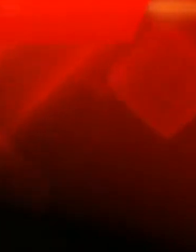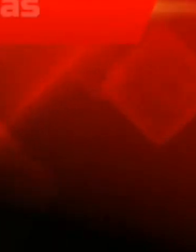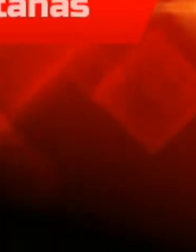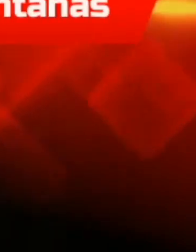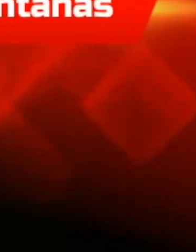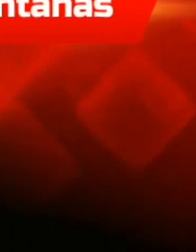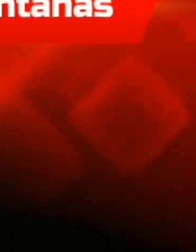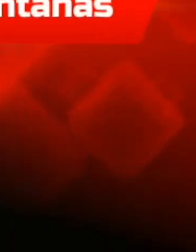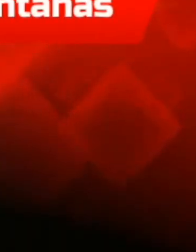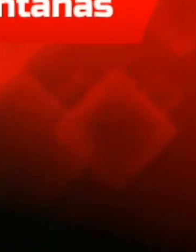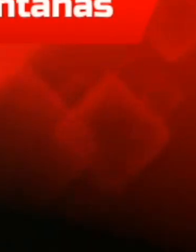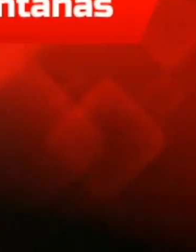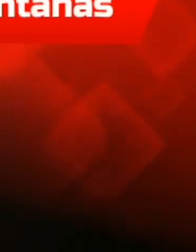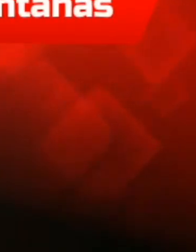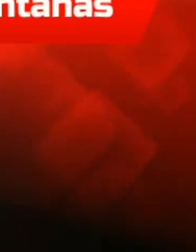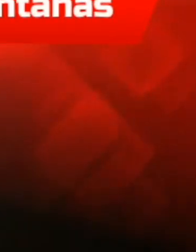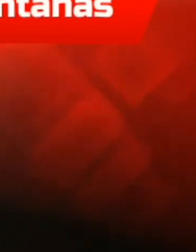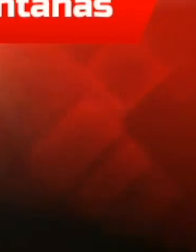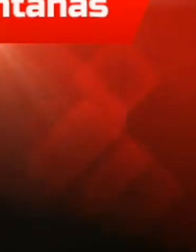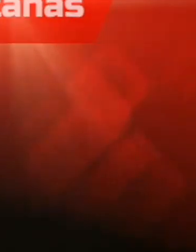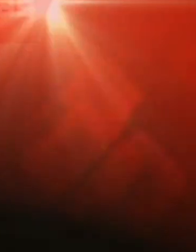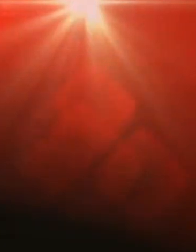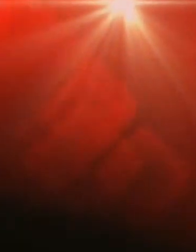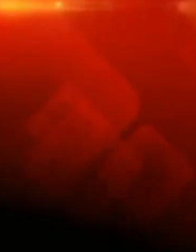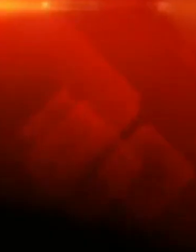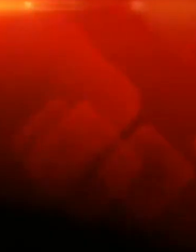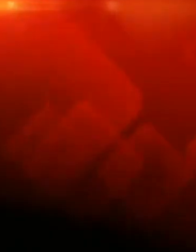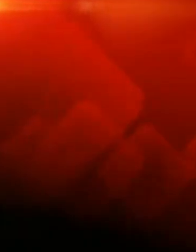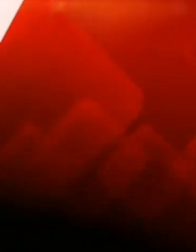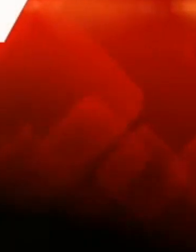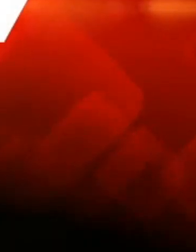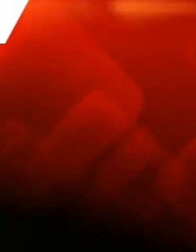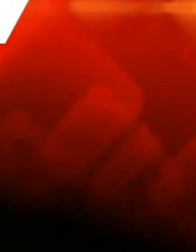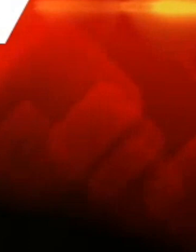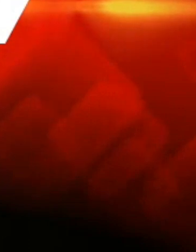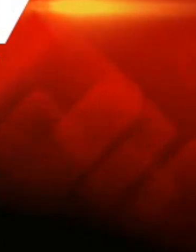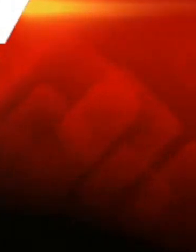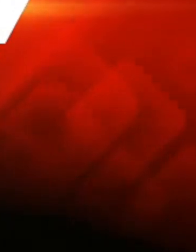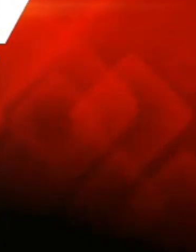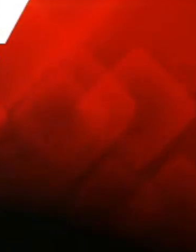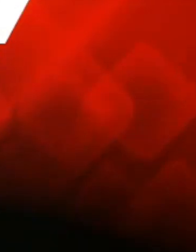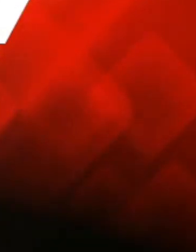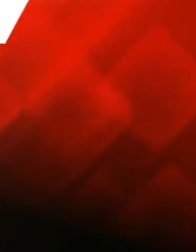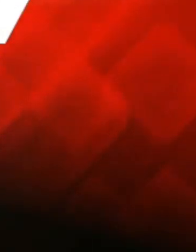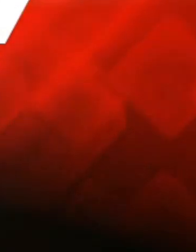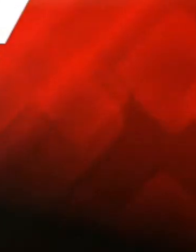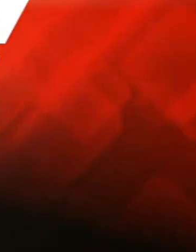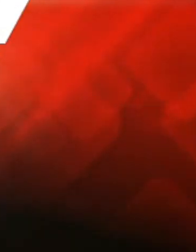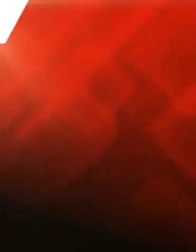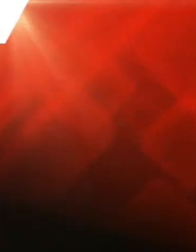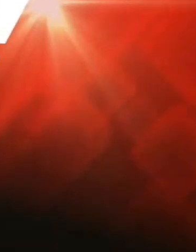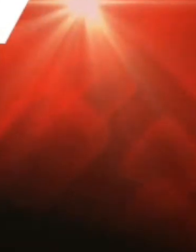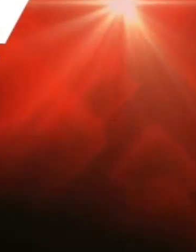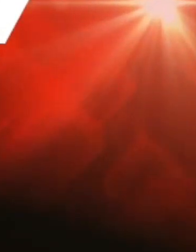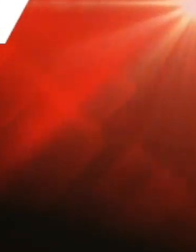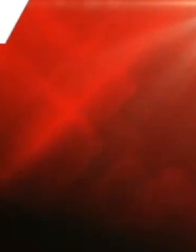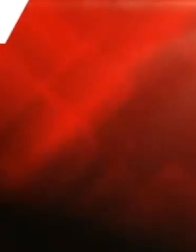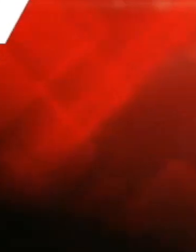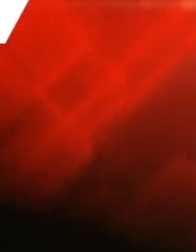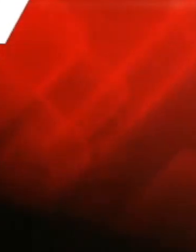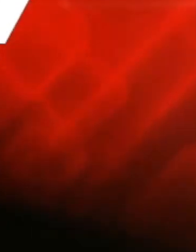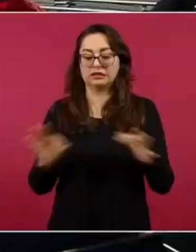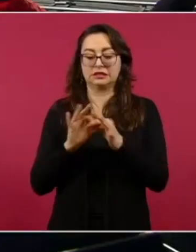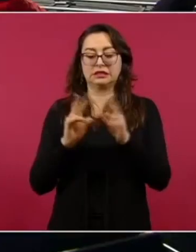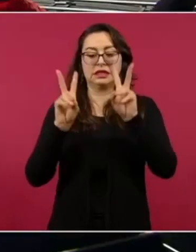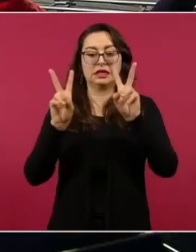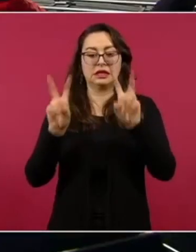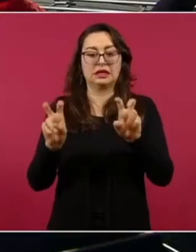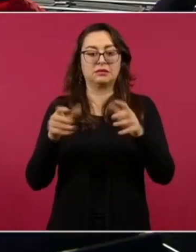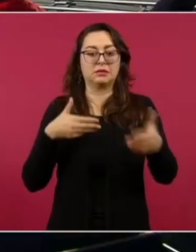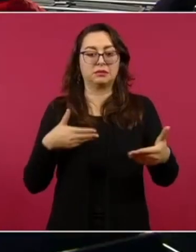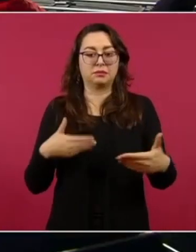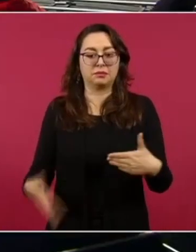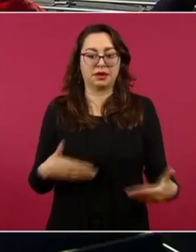foto.